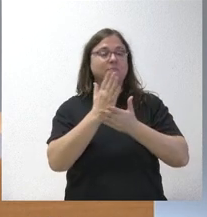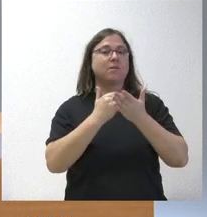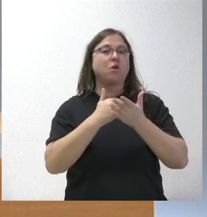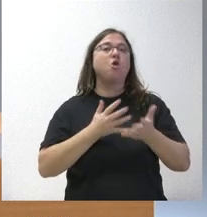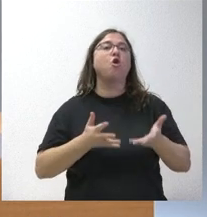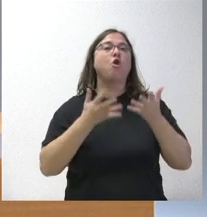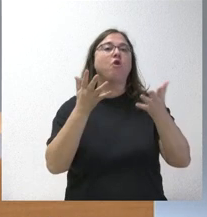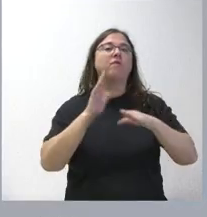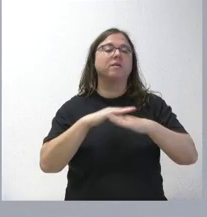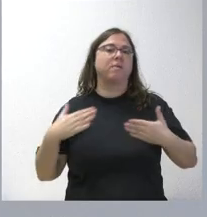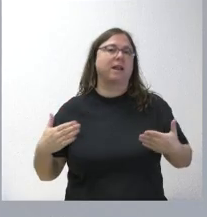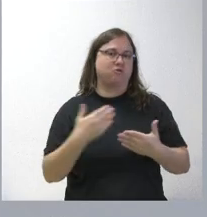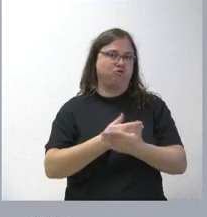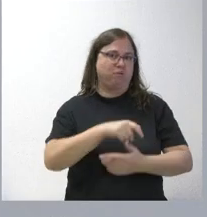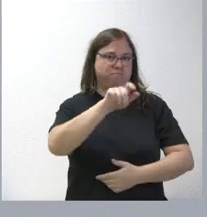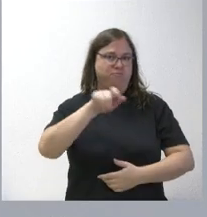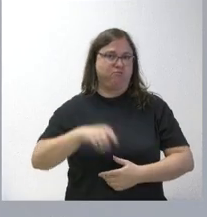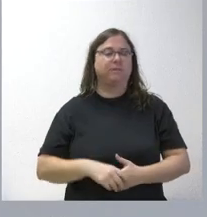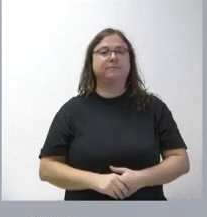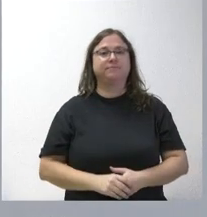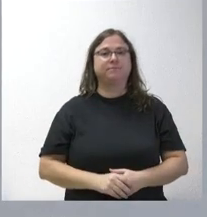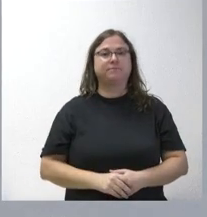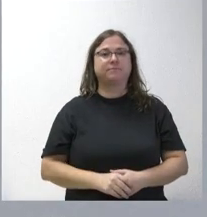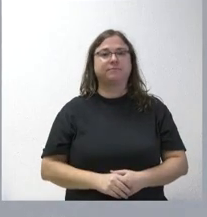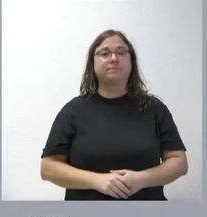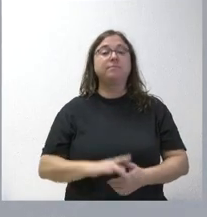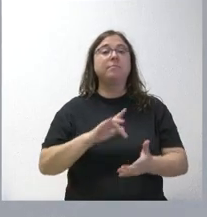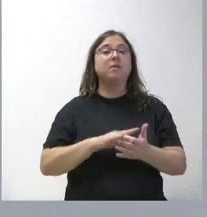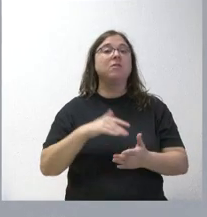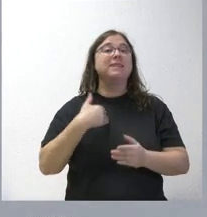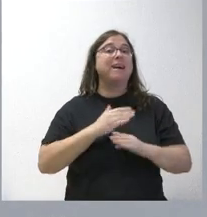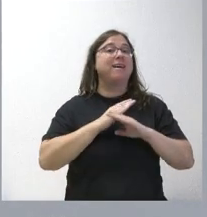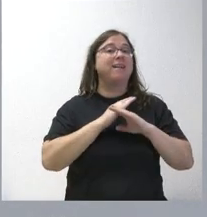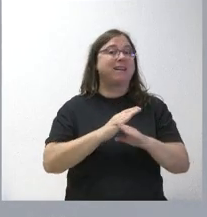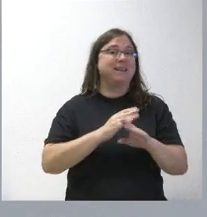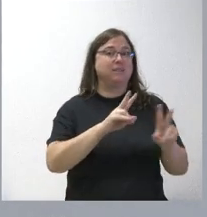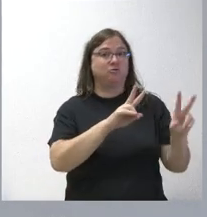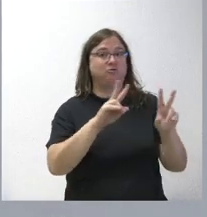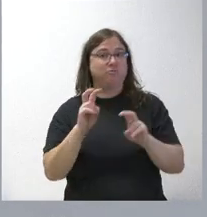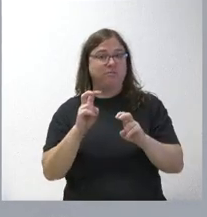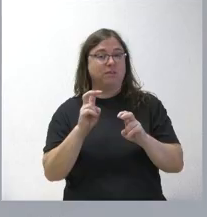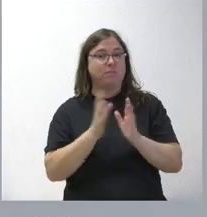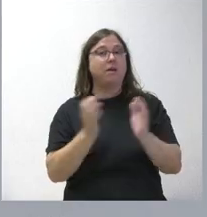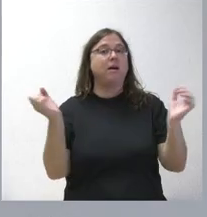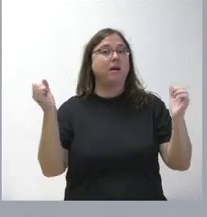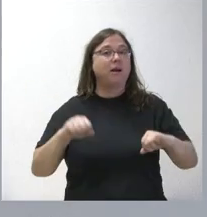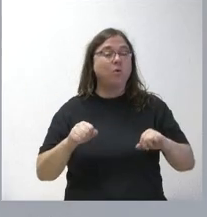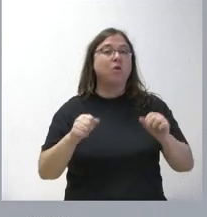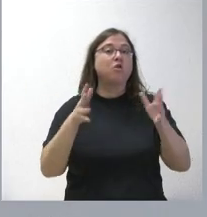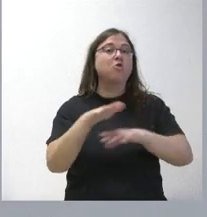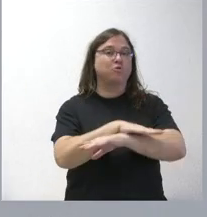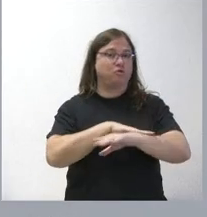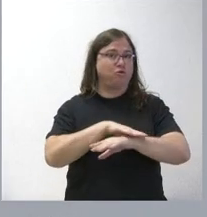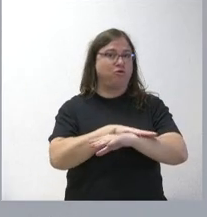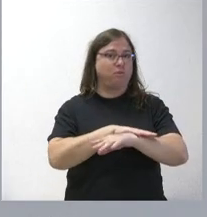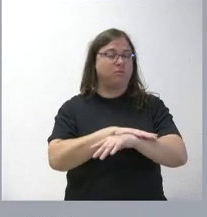conjunto de los ciudadanos. Yendo ya al resto de las cuestiones que son objeto de acuerdo en el Consejo de Gobierno y que tienen